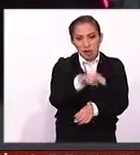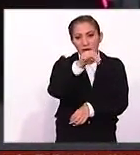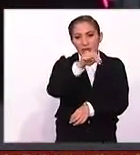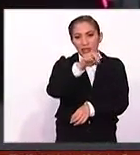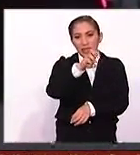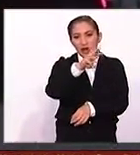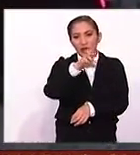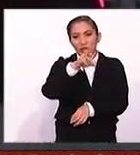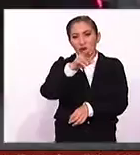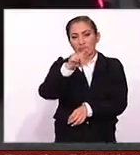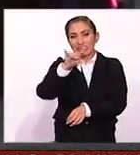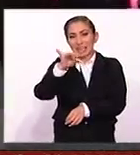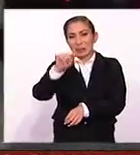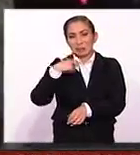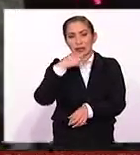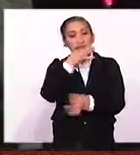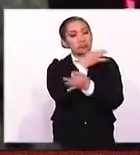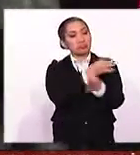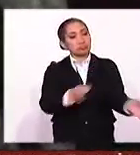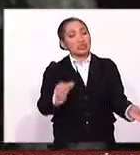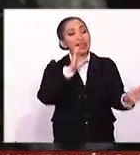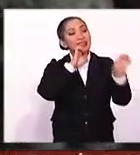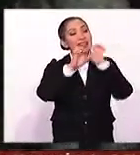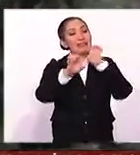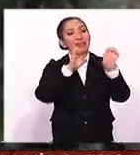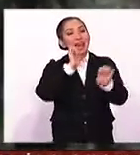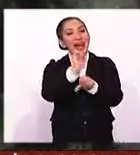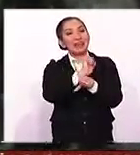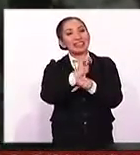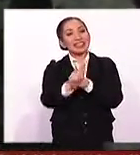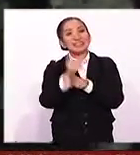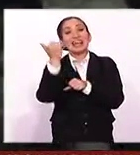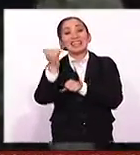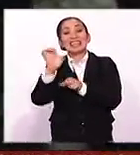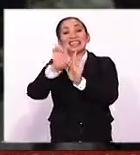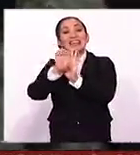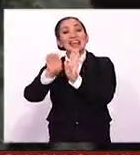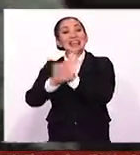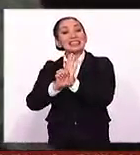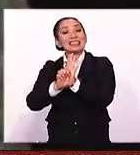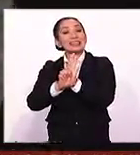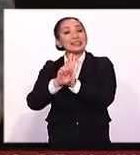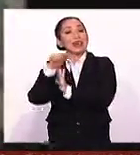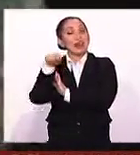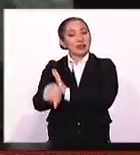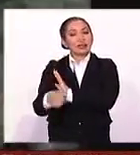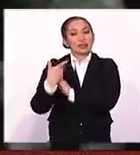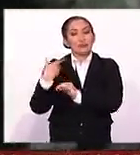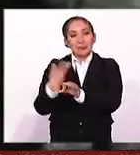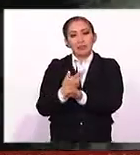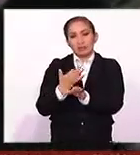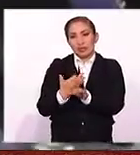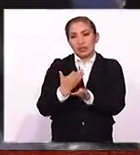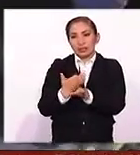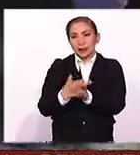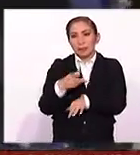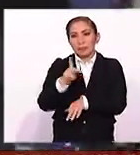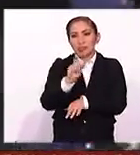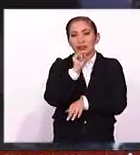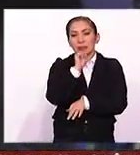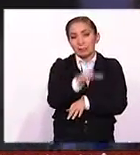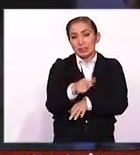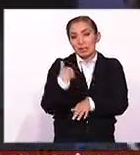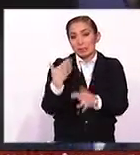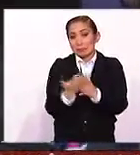Times, titula en su portada la entrevista, la actriz y la ética, conforme a todo esto que estás comentando, pero también